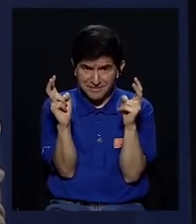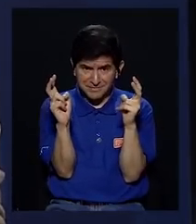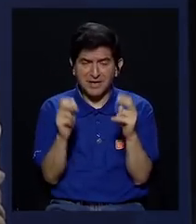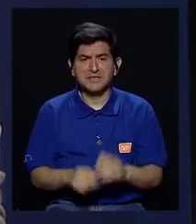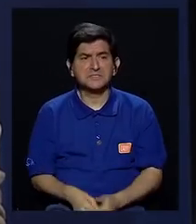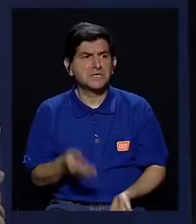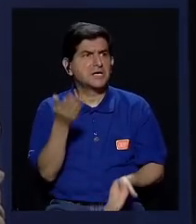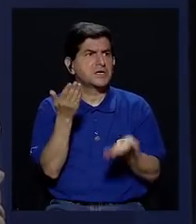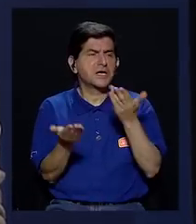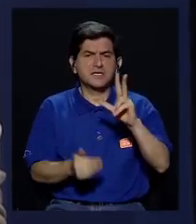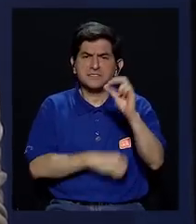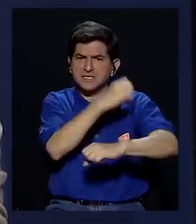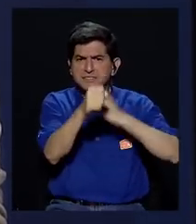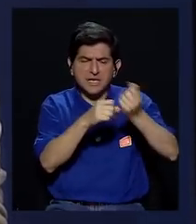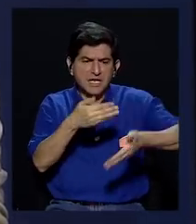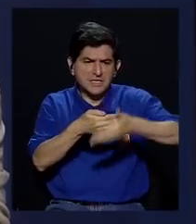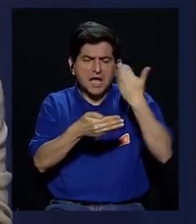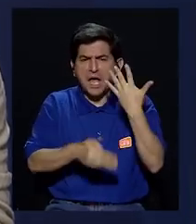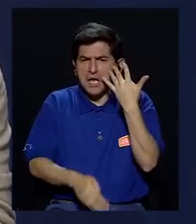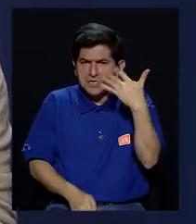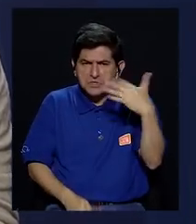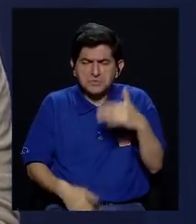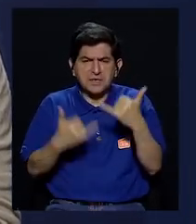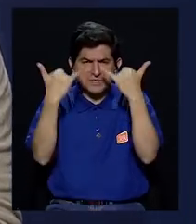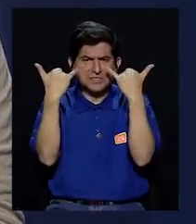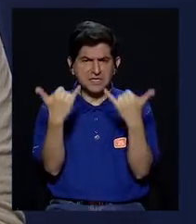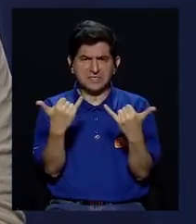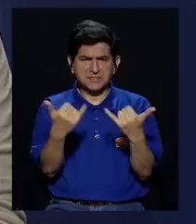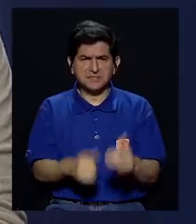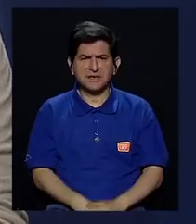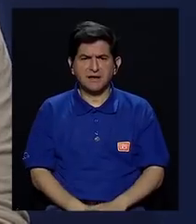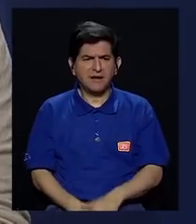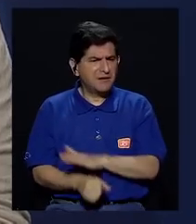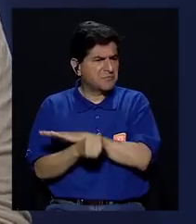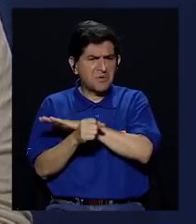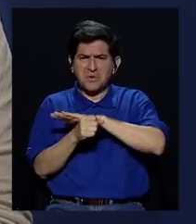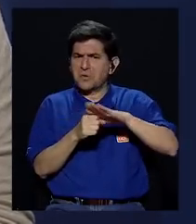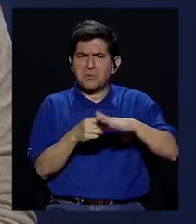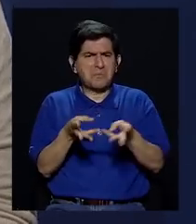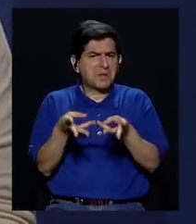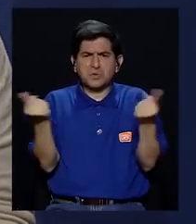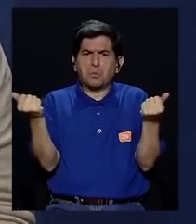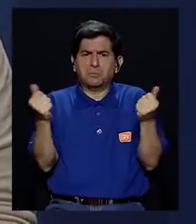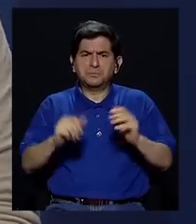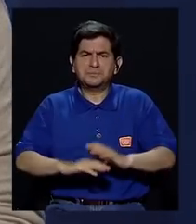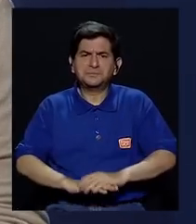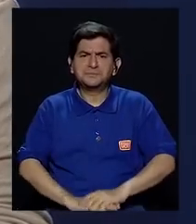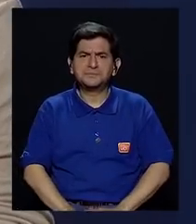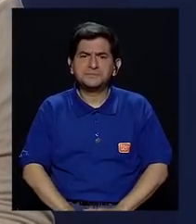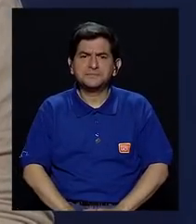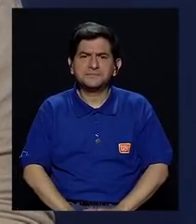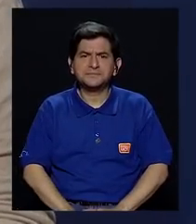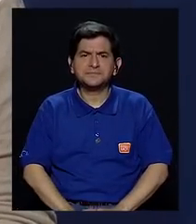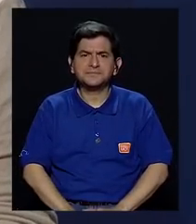que hace 30 años parecían absolutamente resueltos.